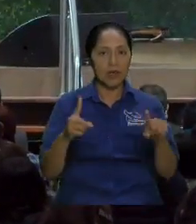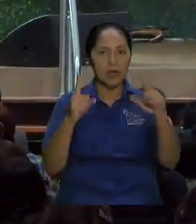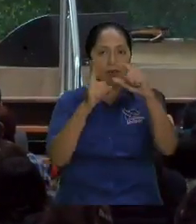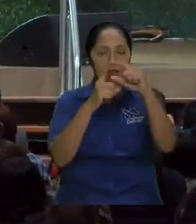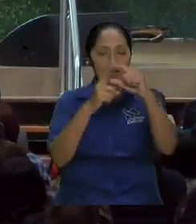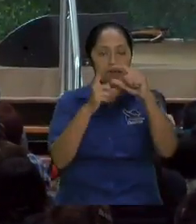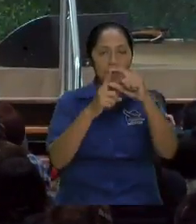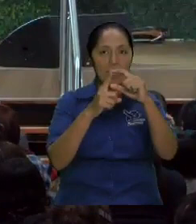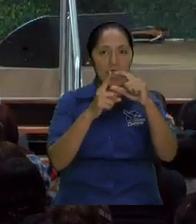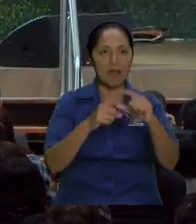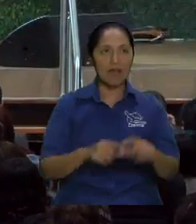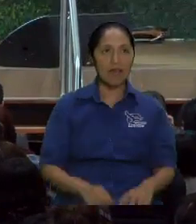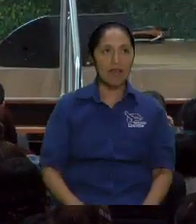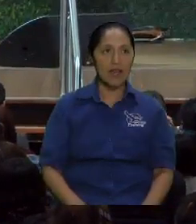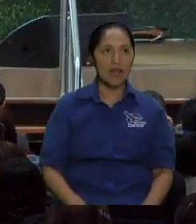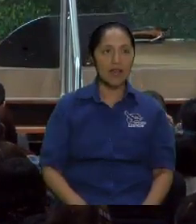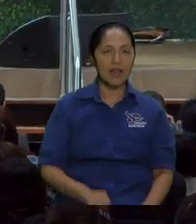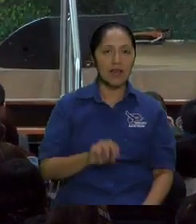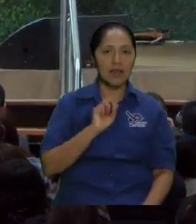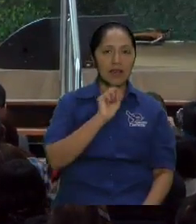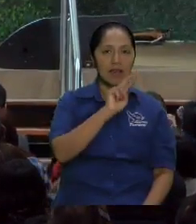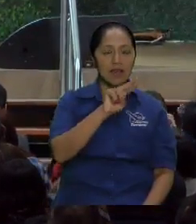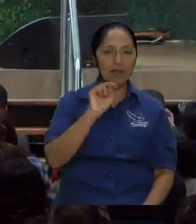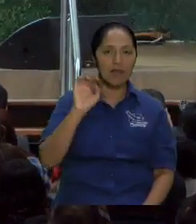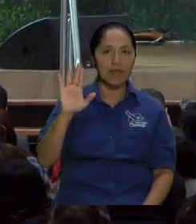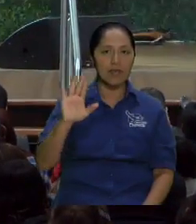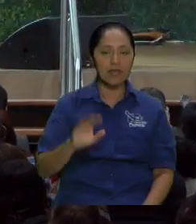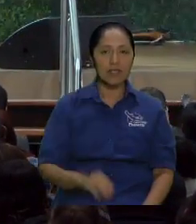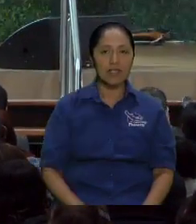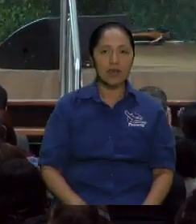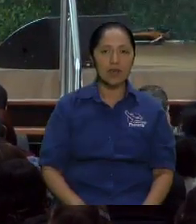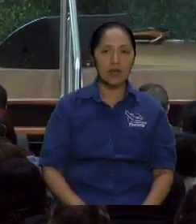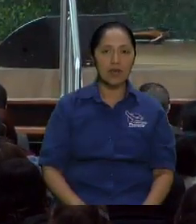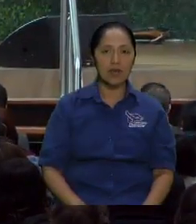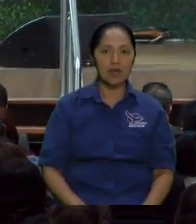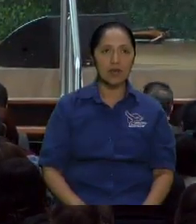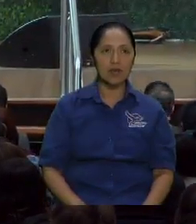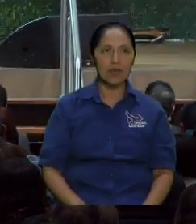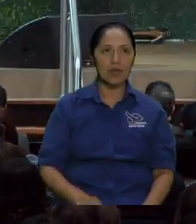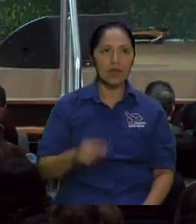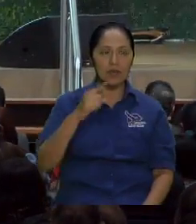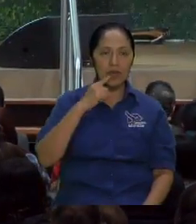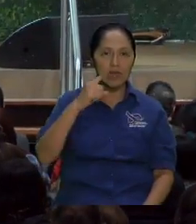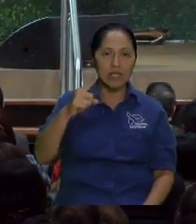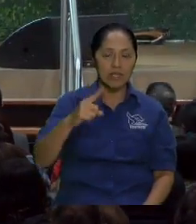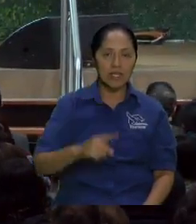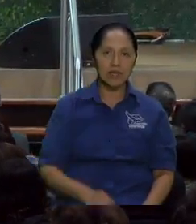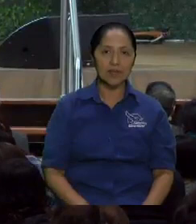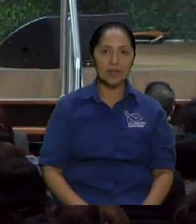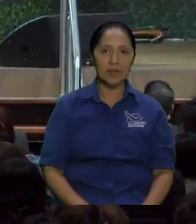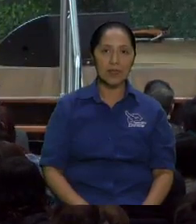dice aquí que es cuajada repito no es